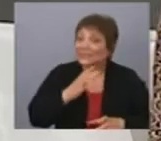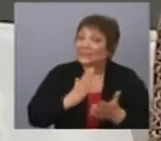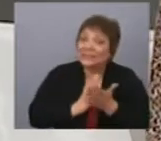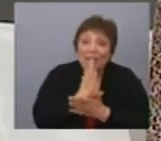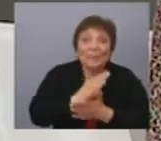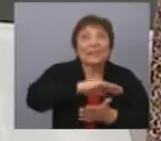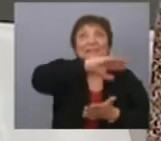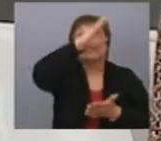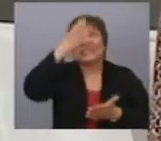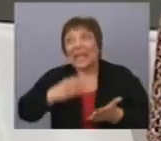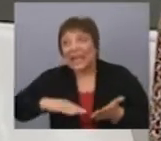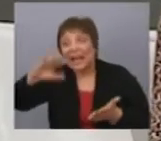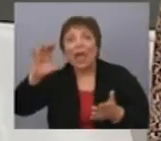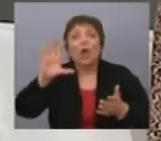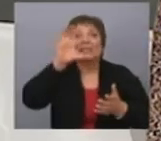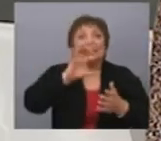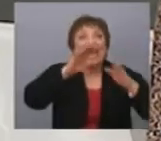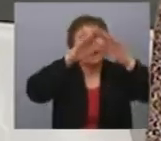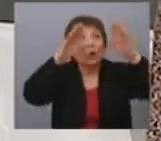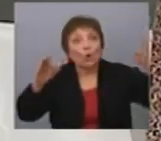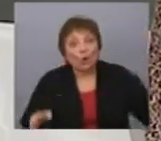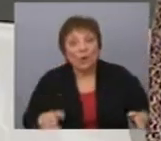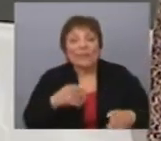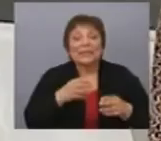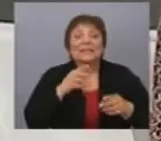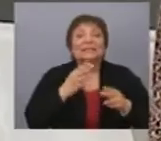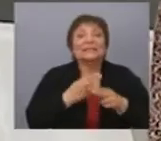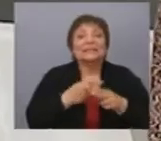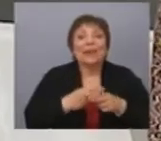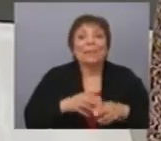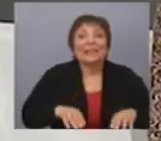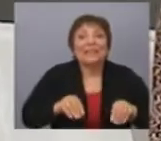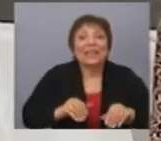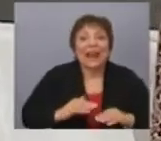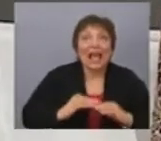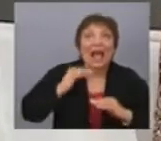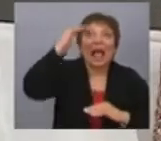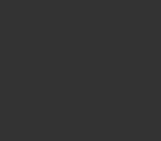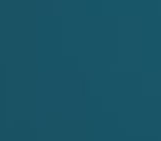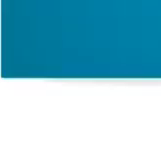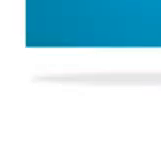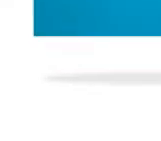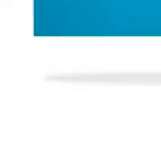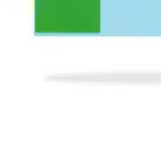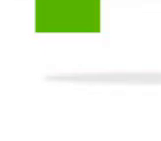sierras, son lo que, aunque suena un poco difícil, se llaman tierras altas, son los lugares más cercanos al cielo.